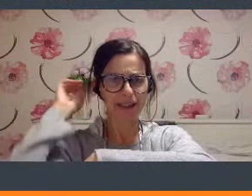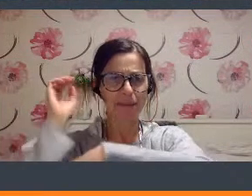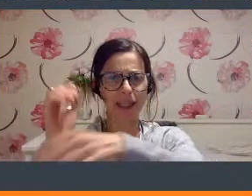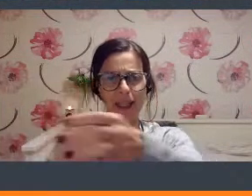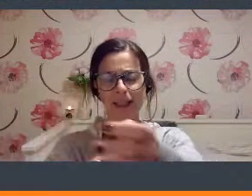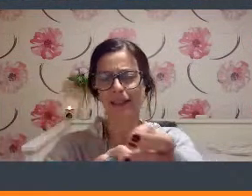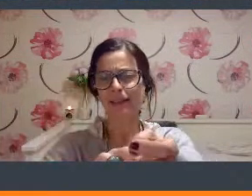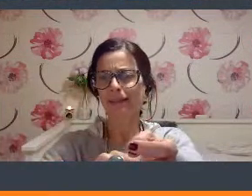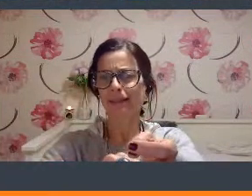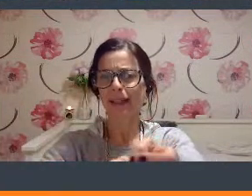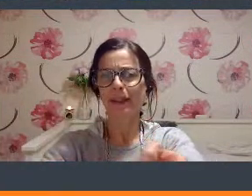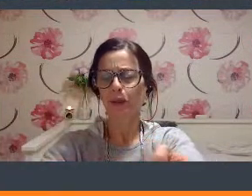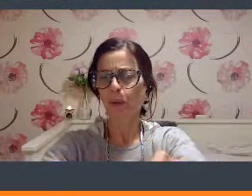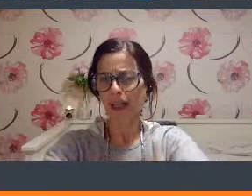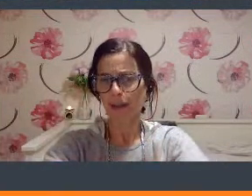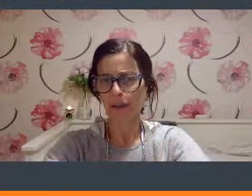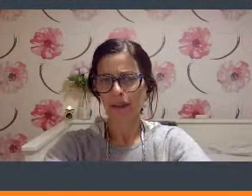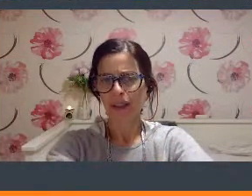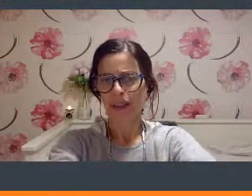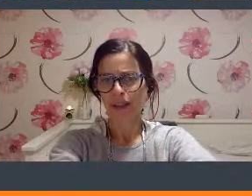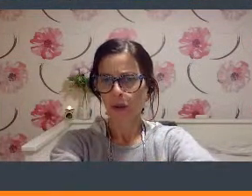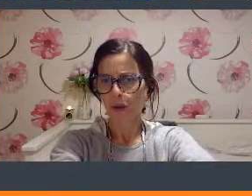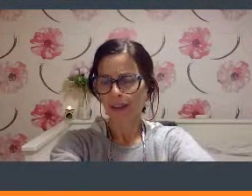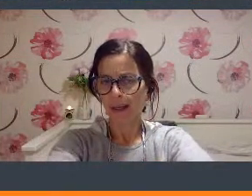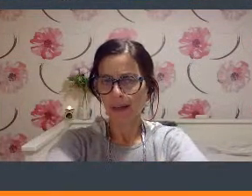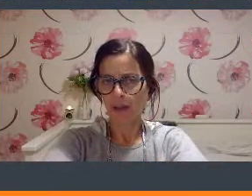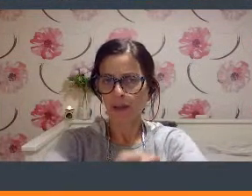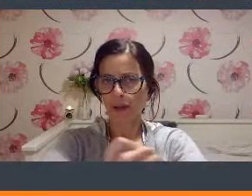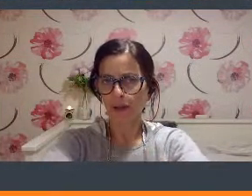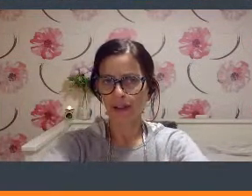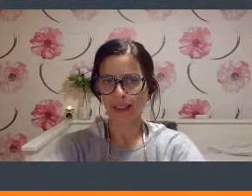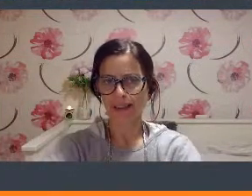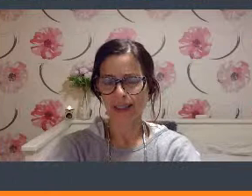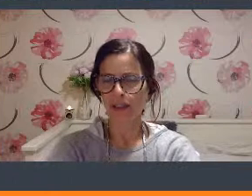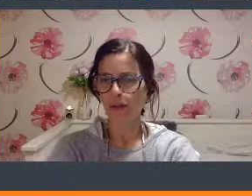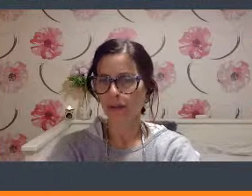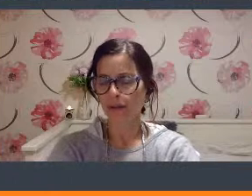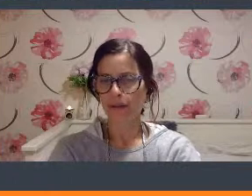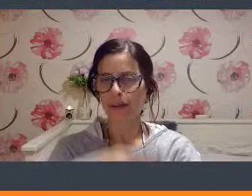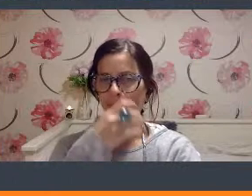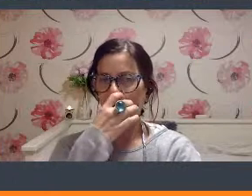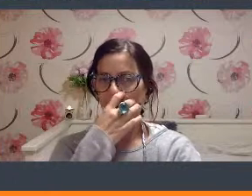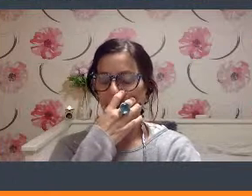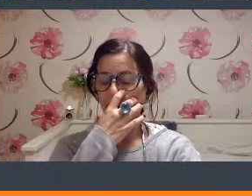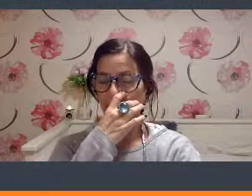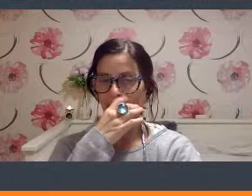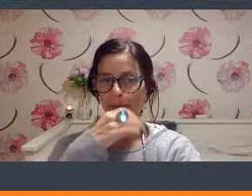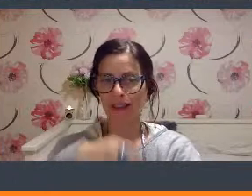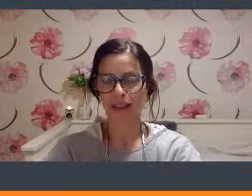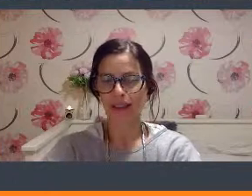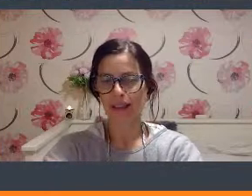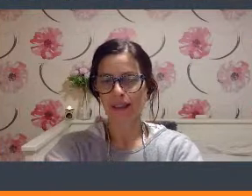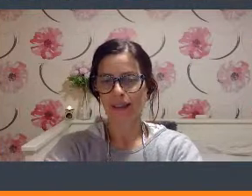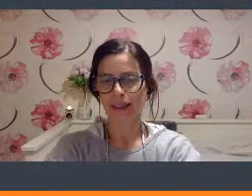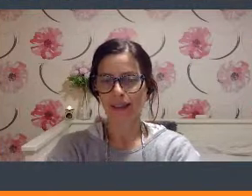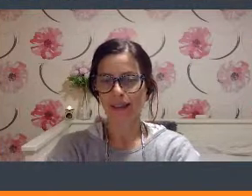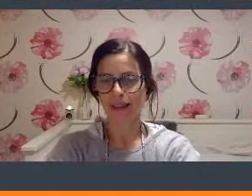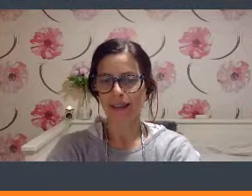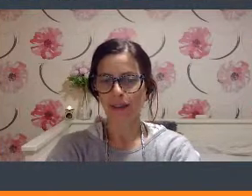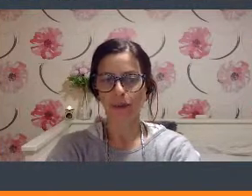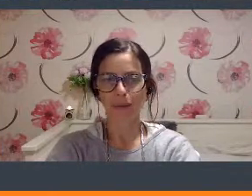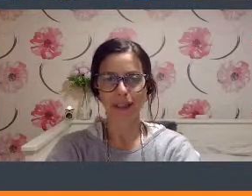pandemia ha desvirtuado todo el trabajo que se ha hecho de la agenda a partir de